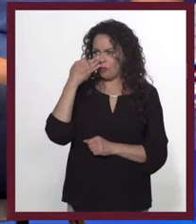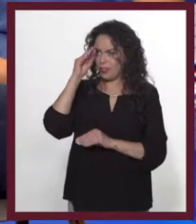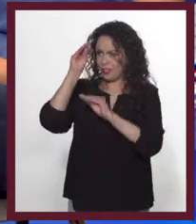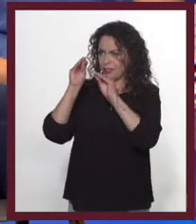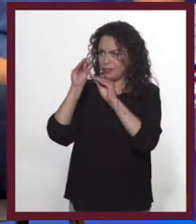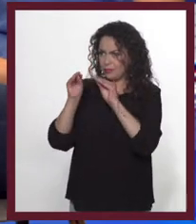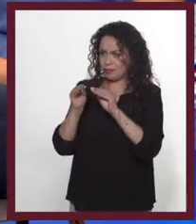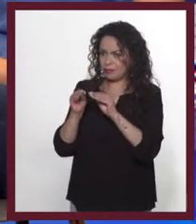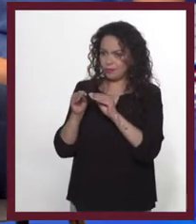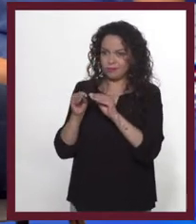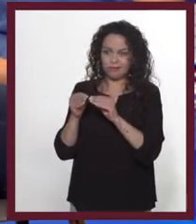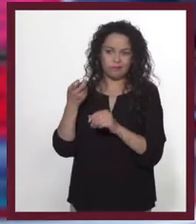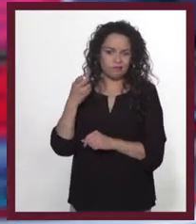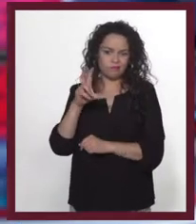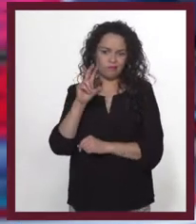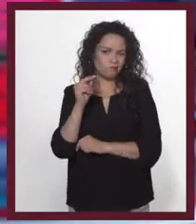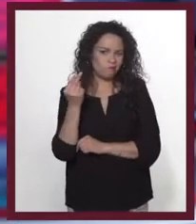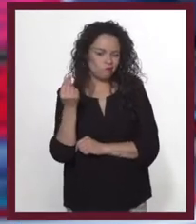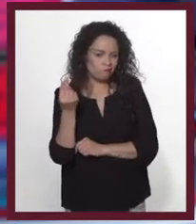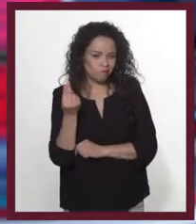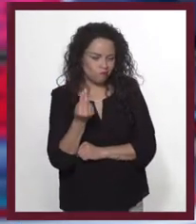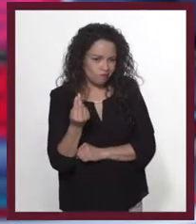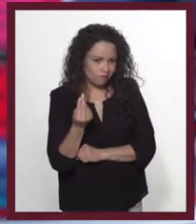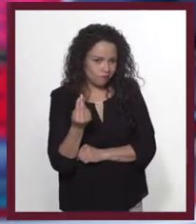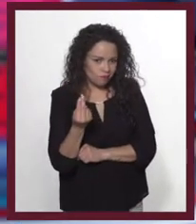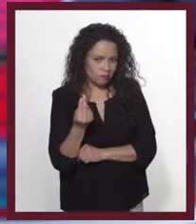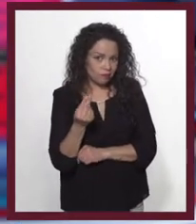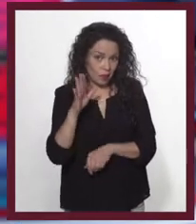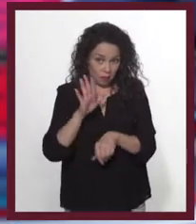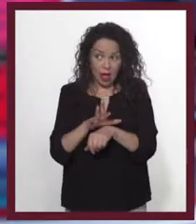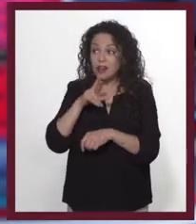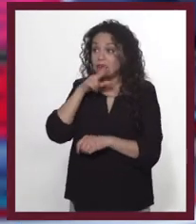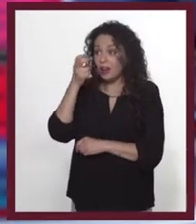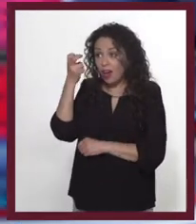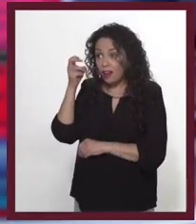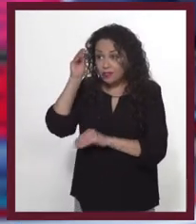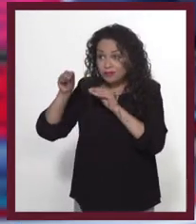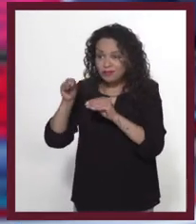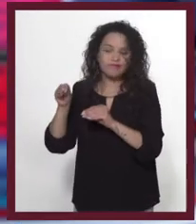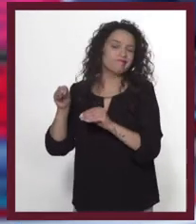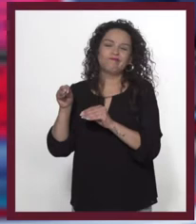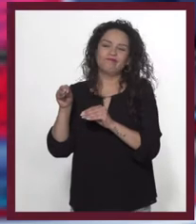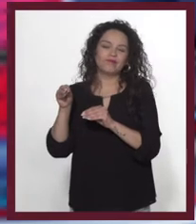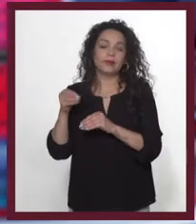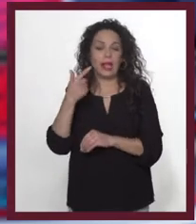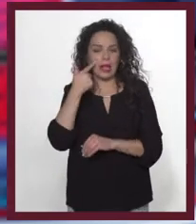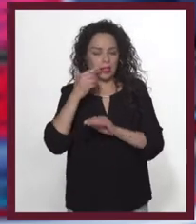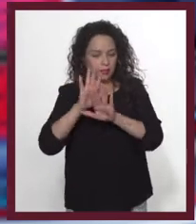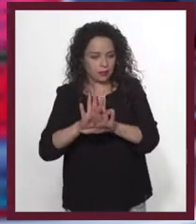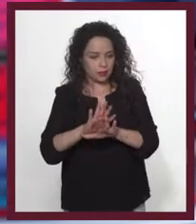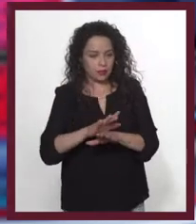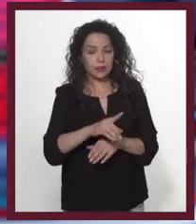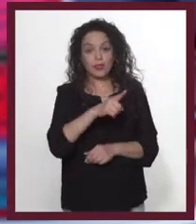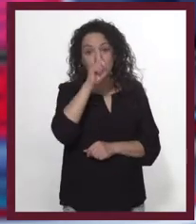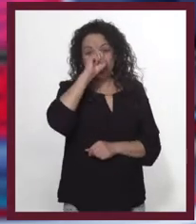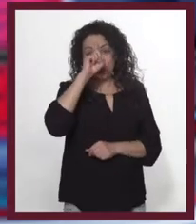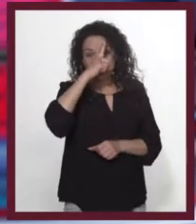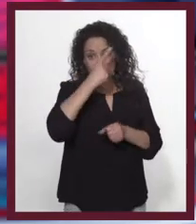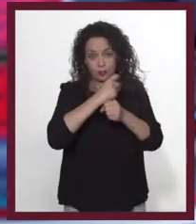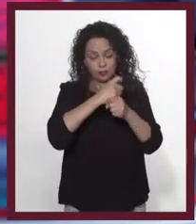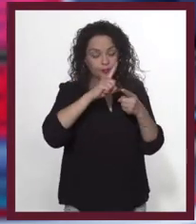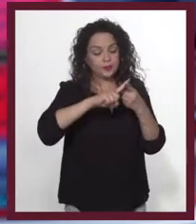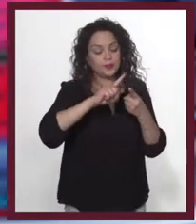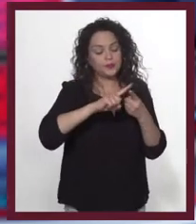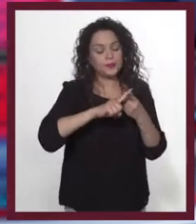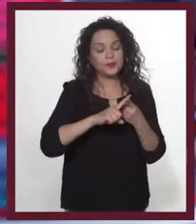anuncio. Mmm, al parecer eso no necesariamente lo hará un mejor anuncio. Mira. Consejo